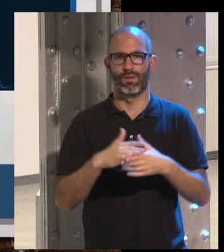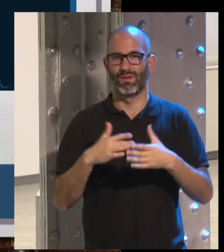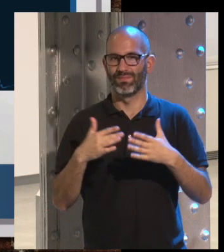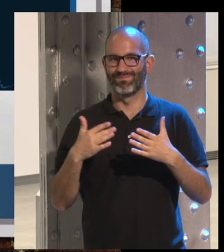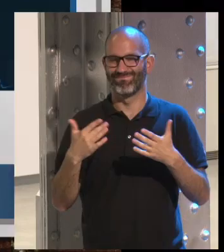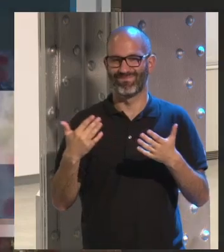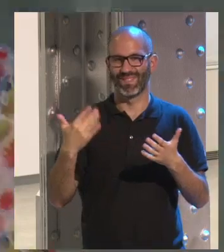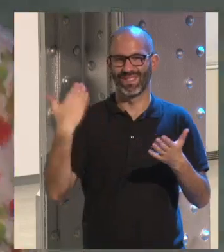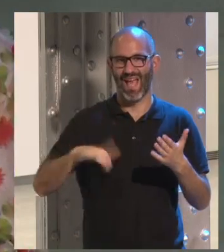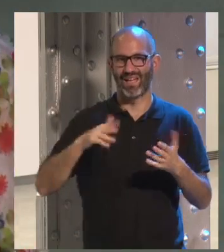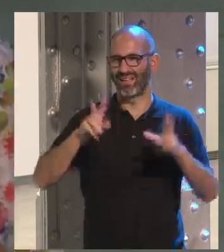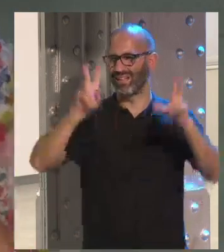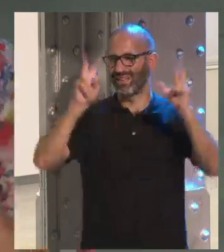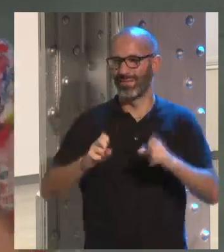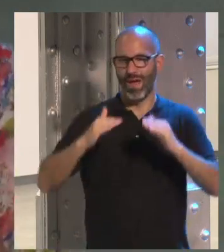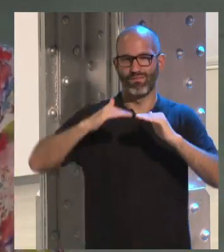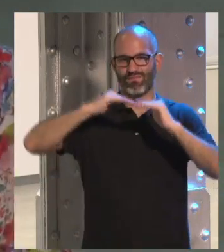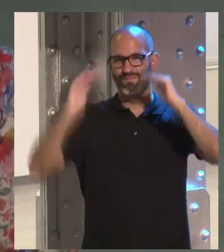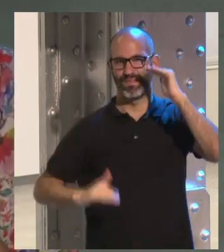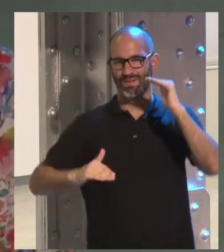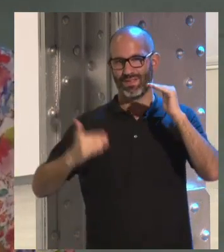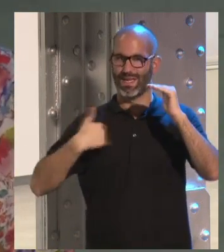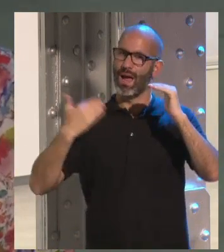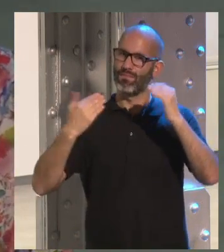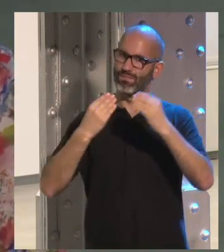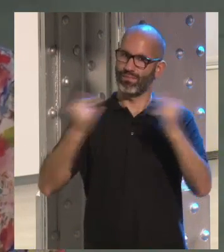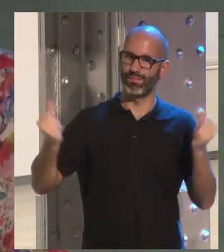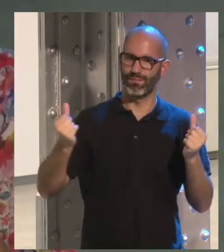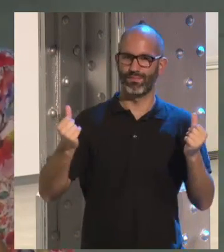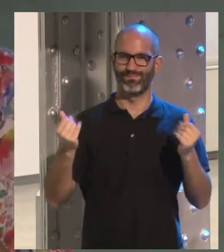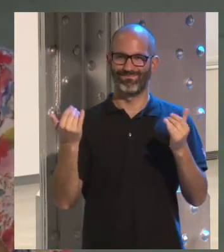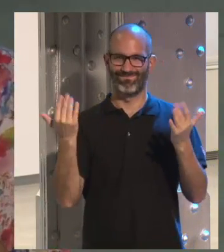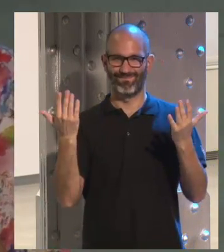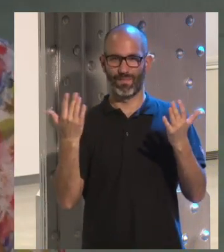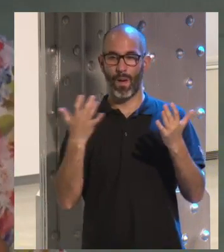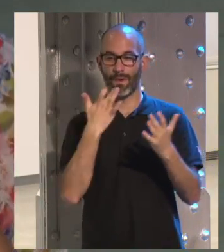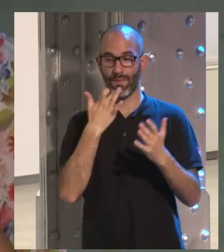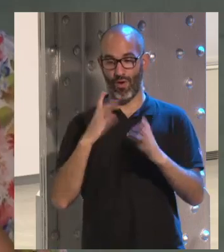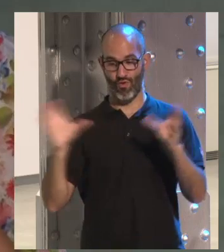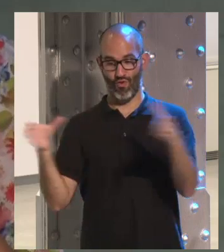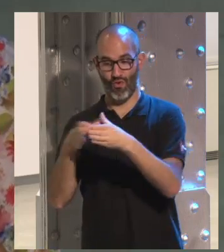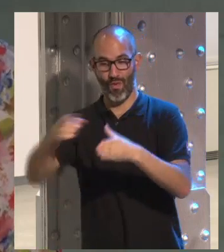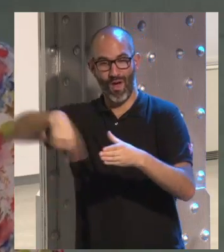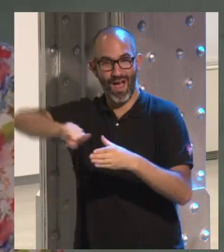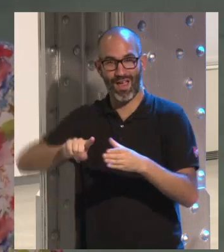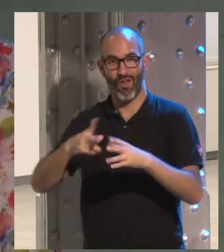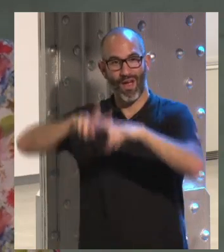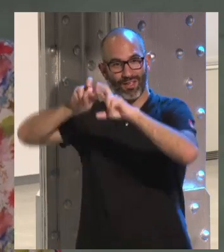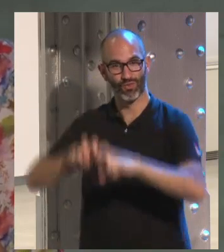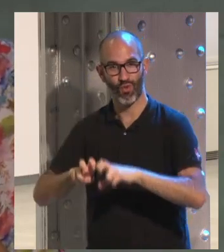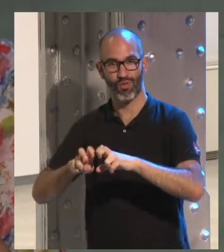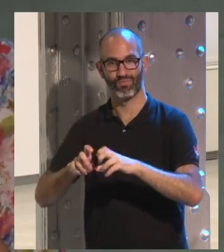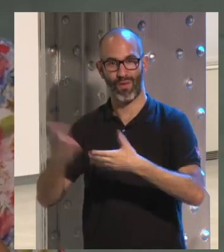Esta brecha digital se está difuminando. De hecho, los chicos que formaron parte del estudio nos decían